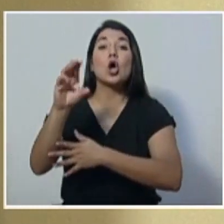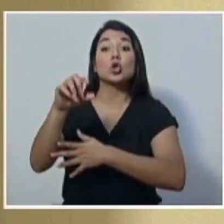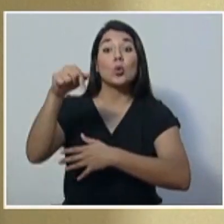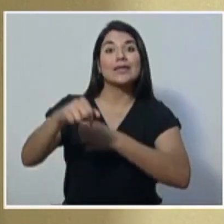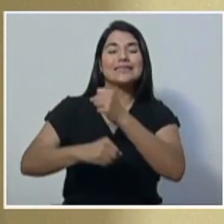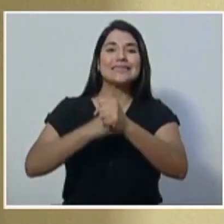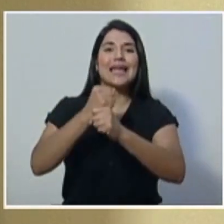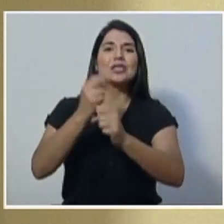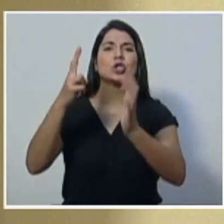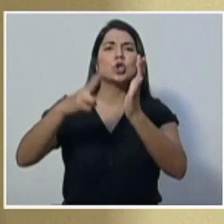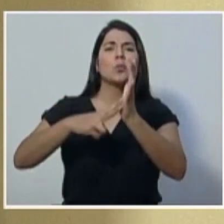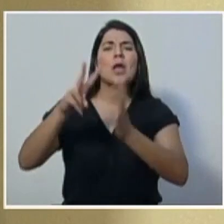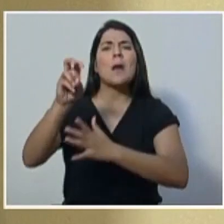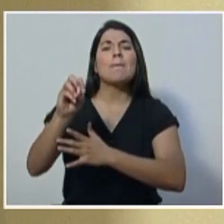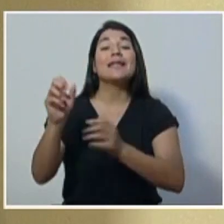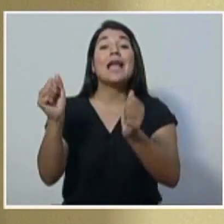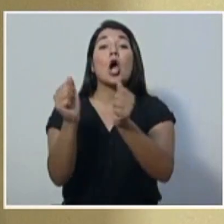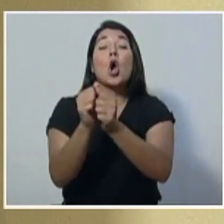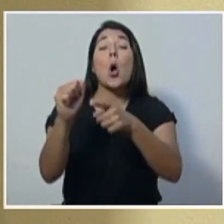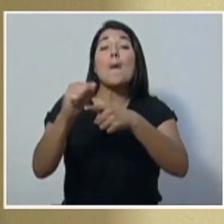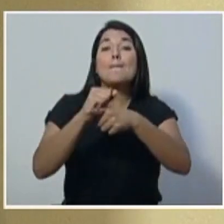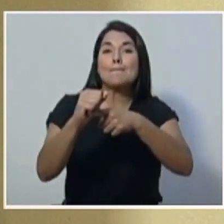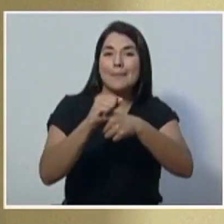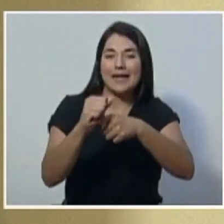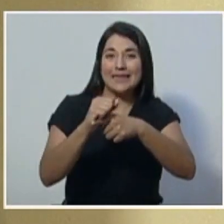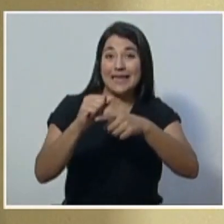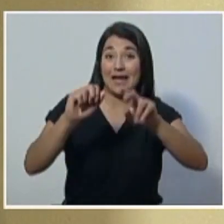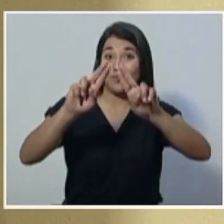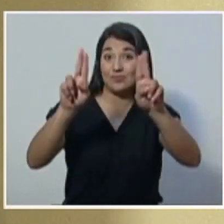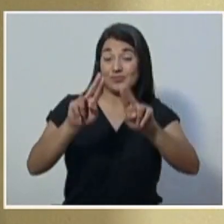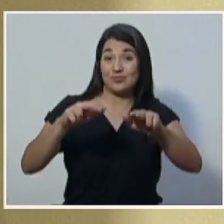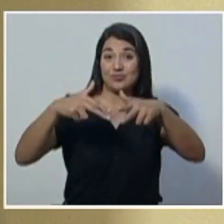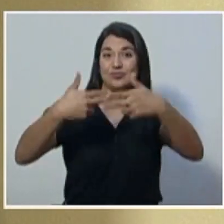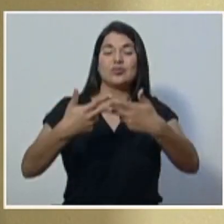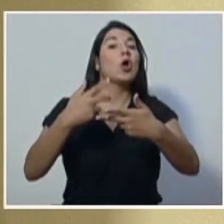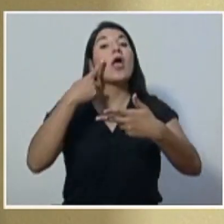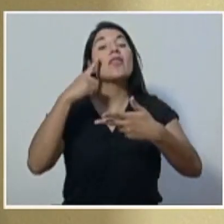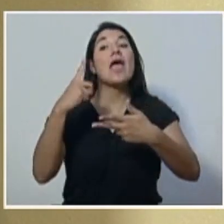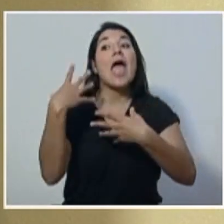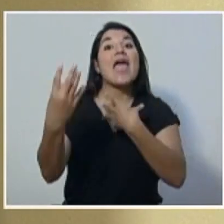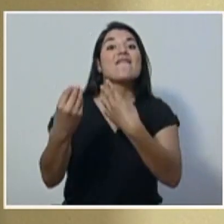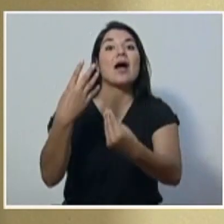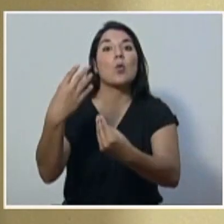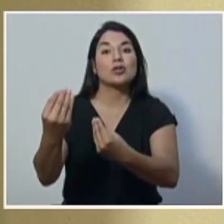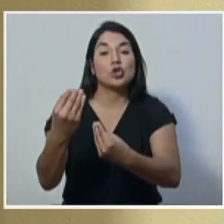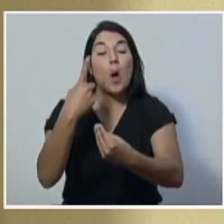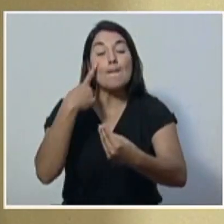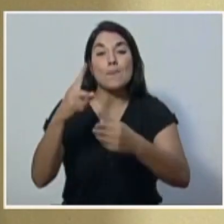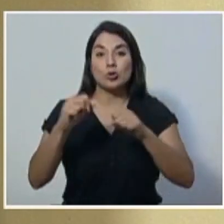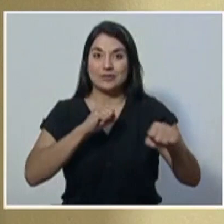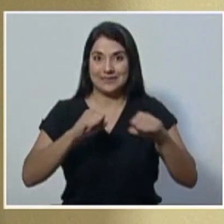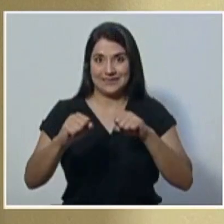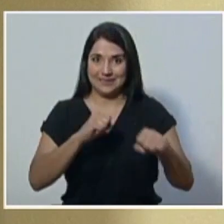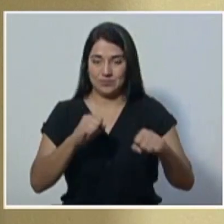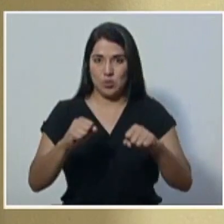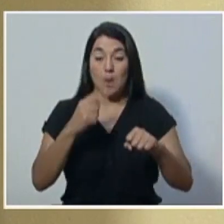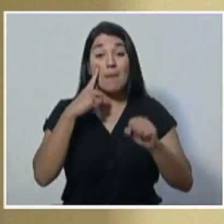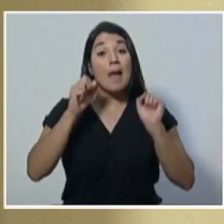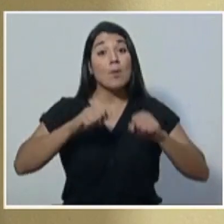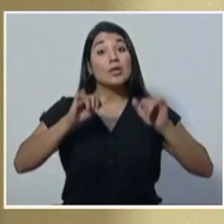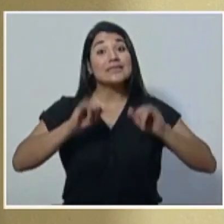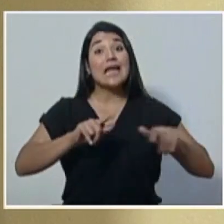2020 con el simulacro virtual de evacuación por sismo. Para poder prepararnos podemos